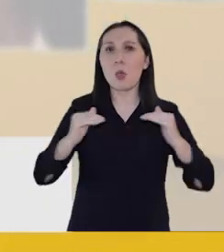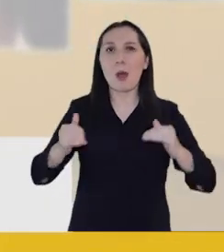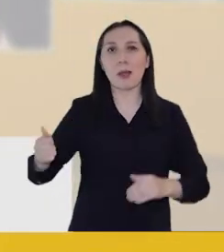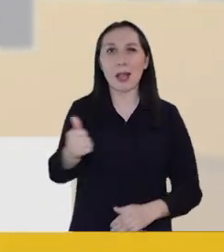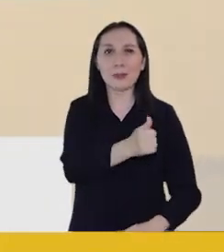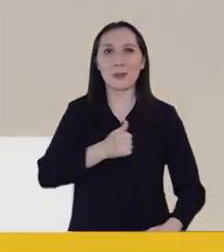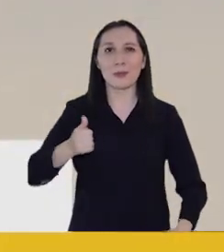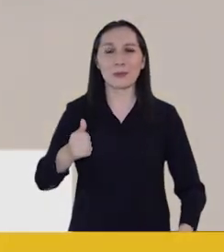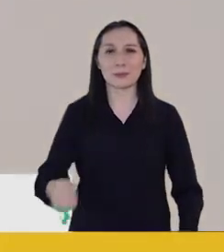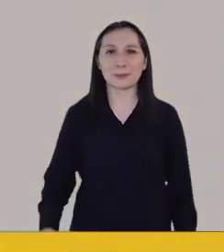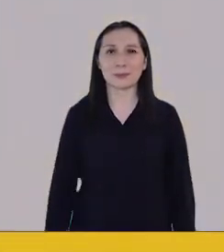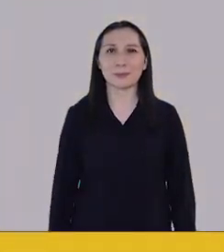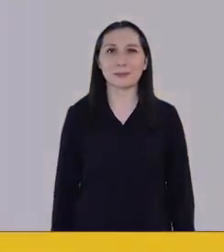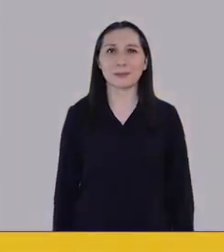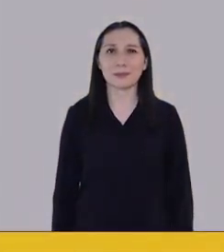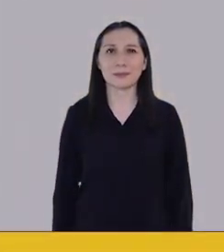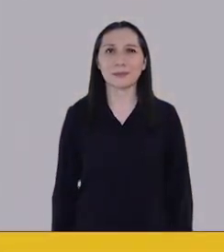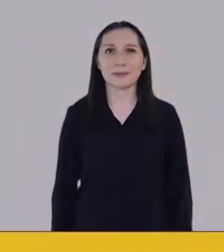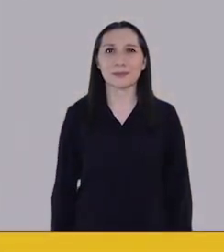para todos.